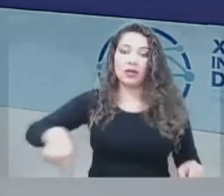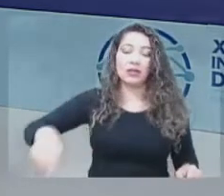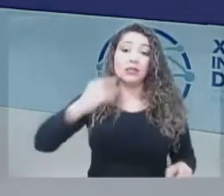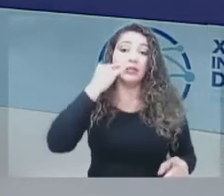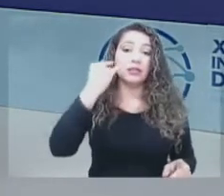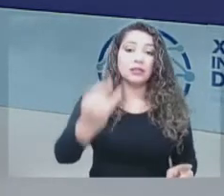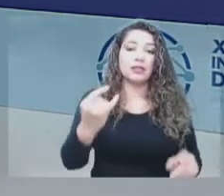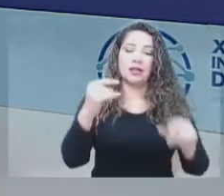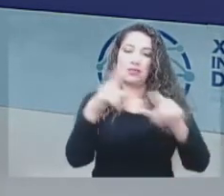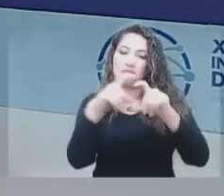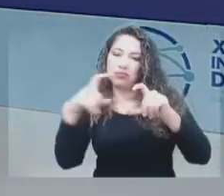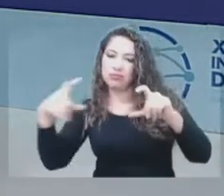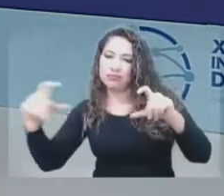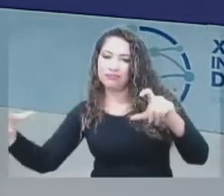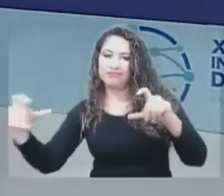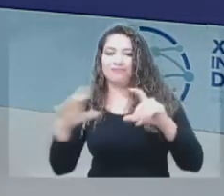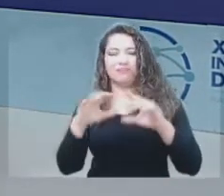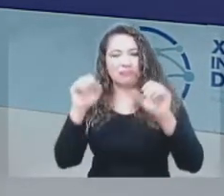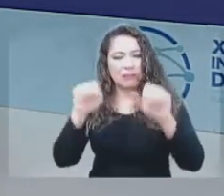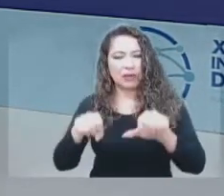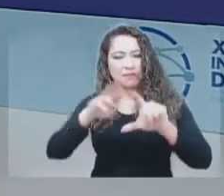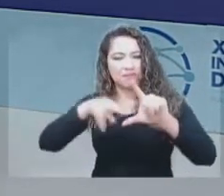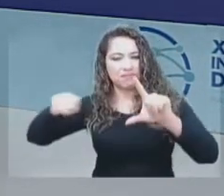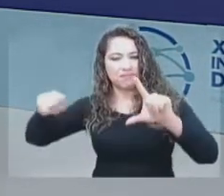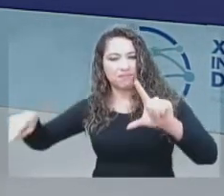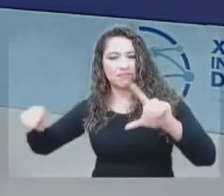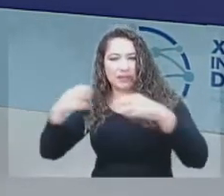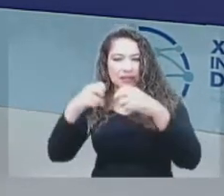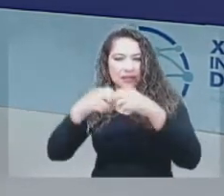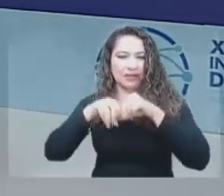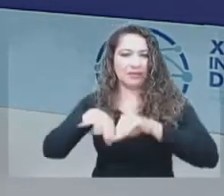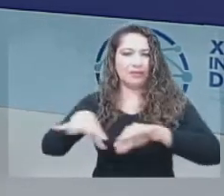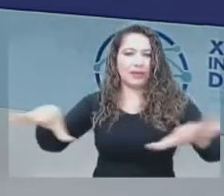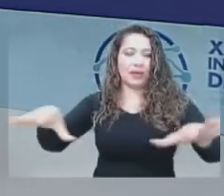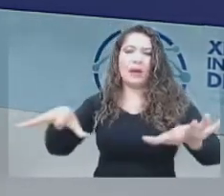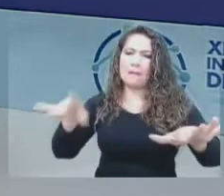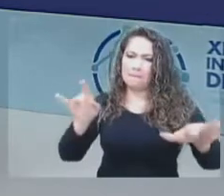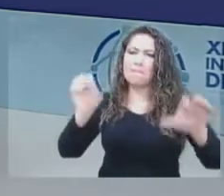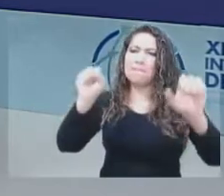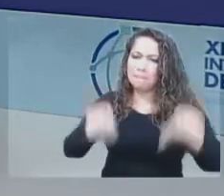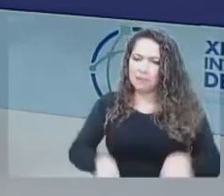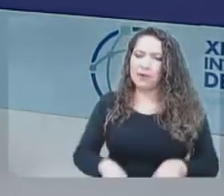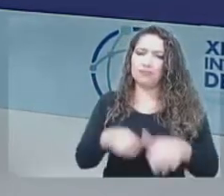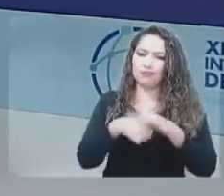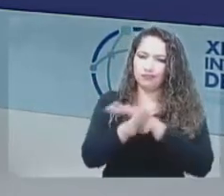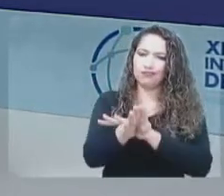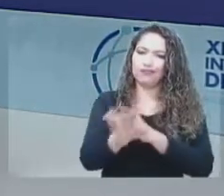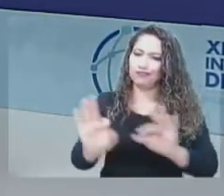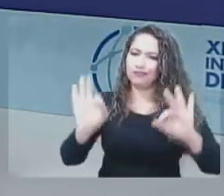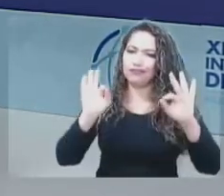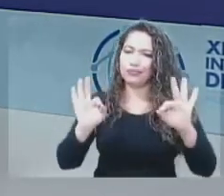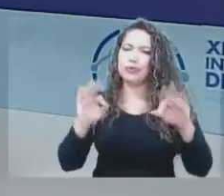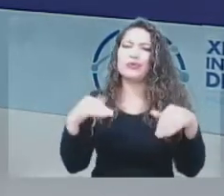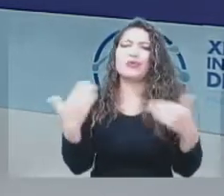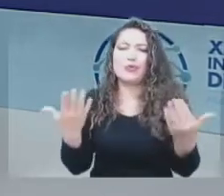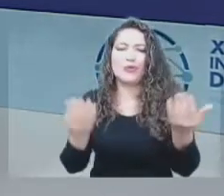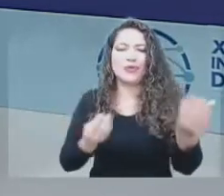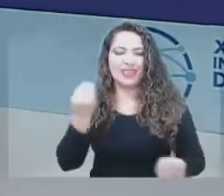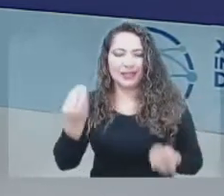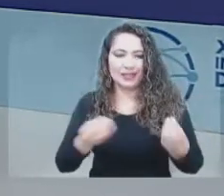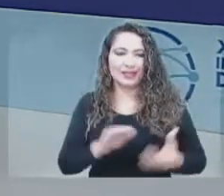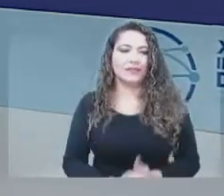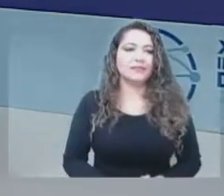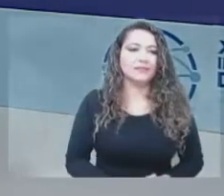puedan tener unas condiciones más asequibles por el espectro. Entonces, en ello, pues, lo